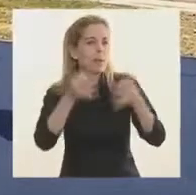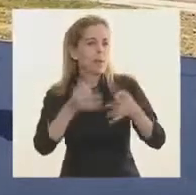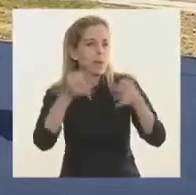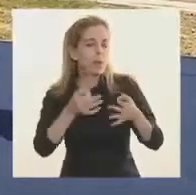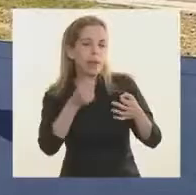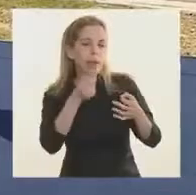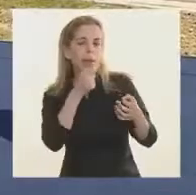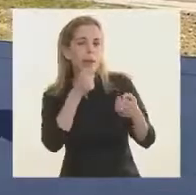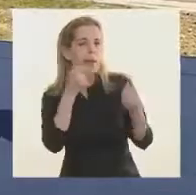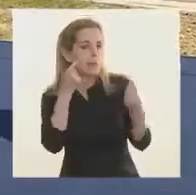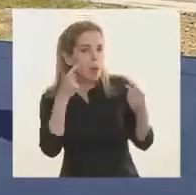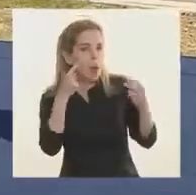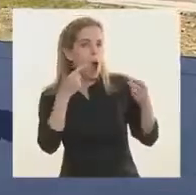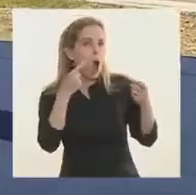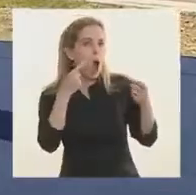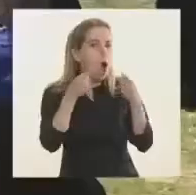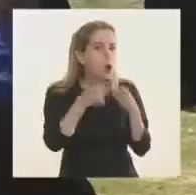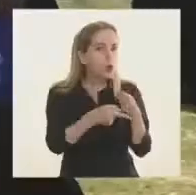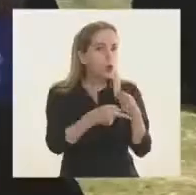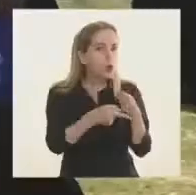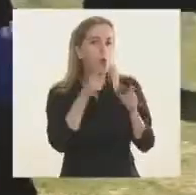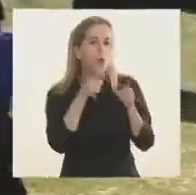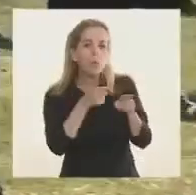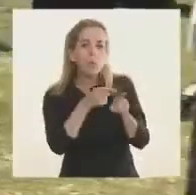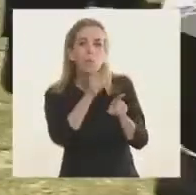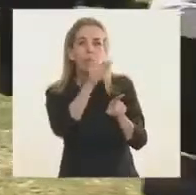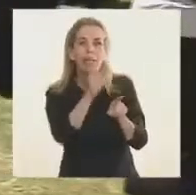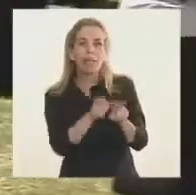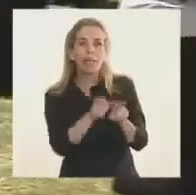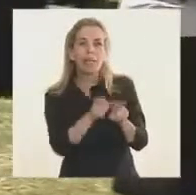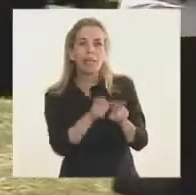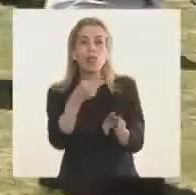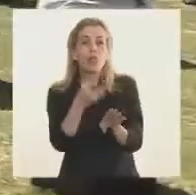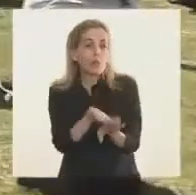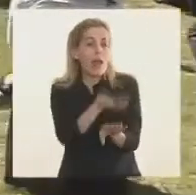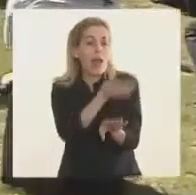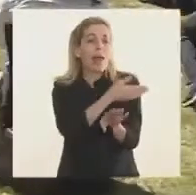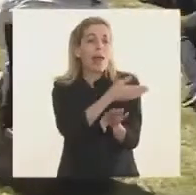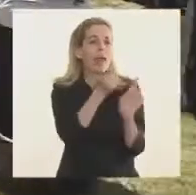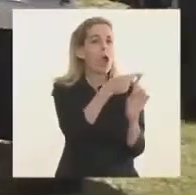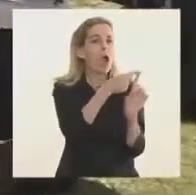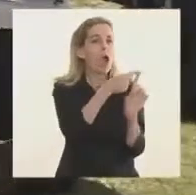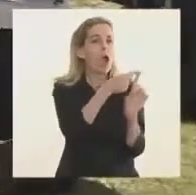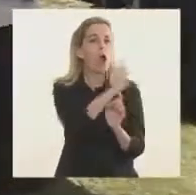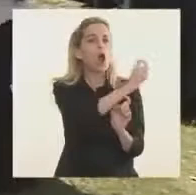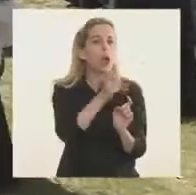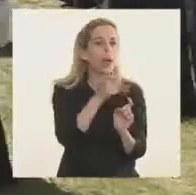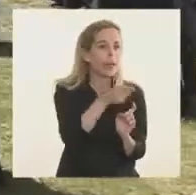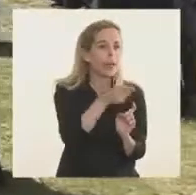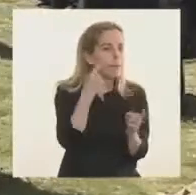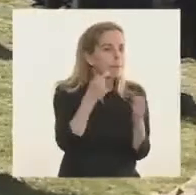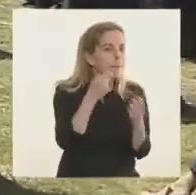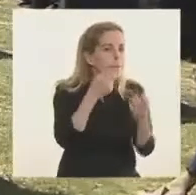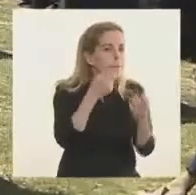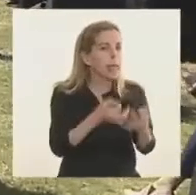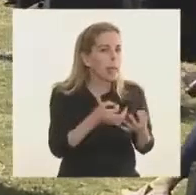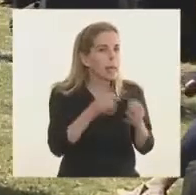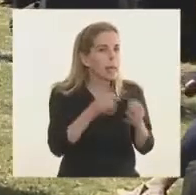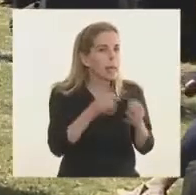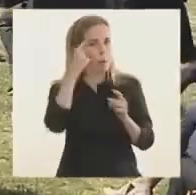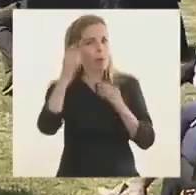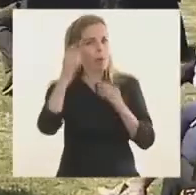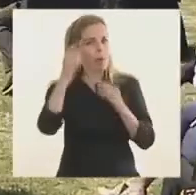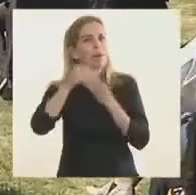seguimiento de los contactos estrechos por 14 días, junto al acompañamiento sociosanitario de las familias